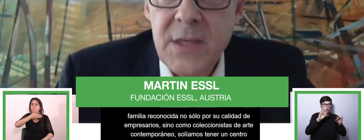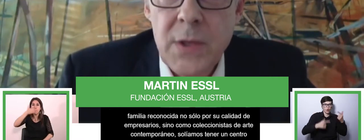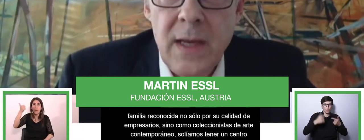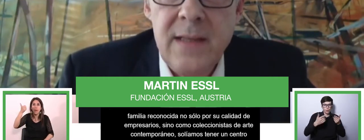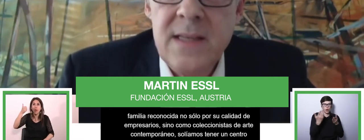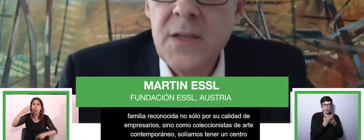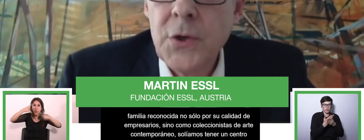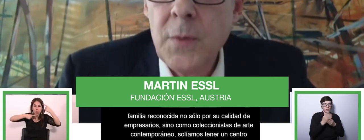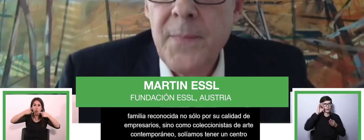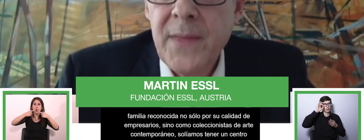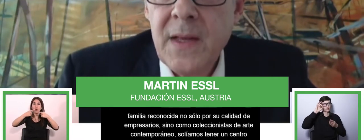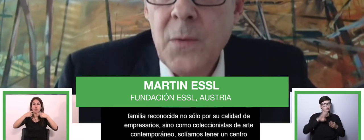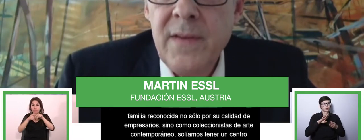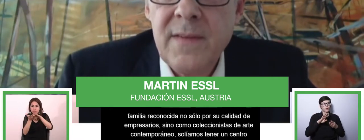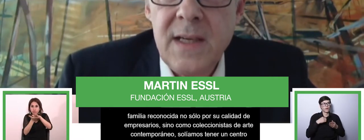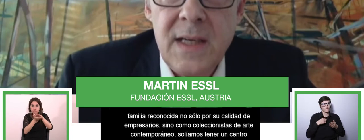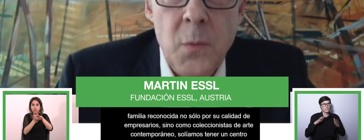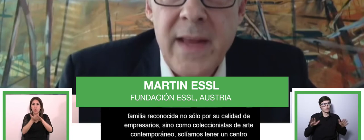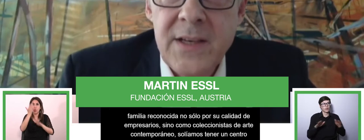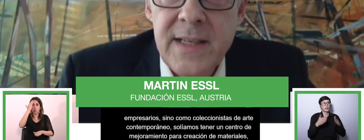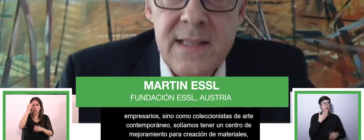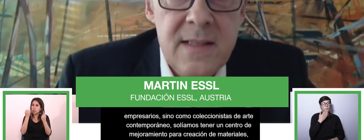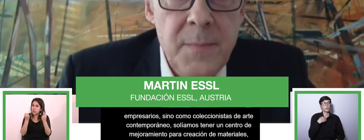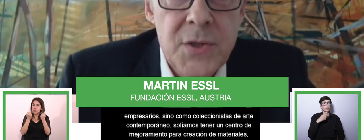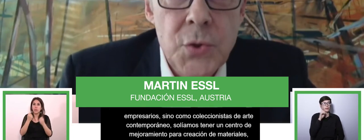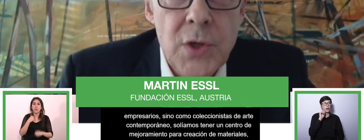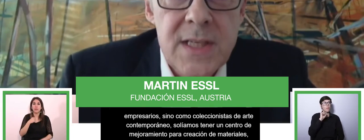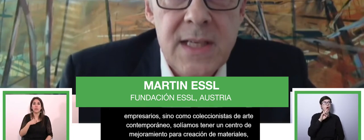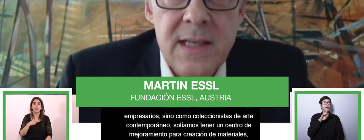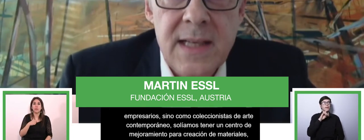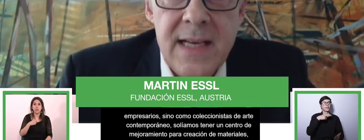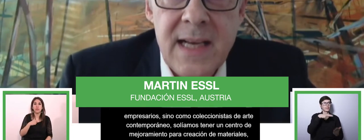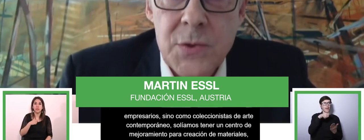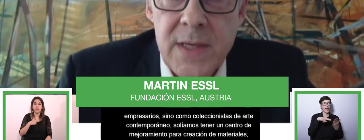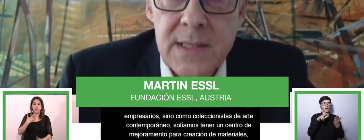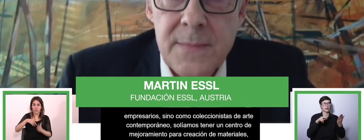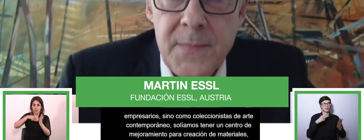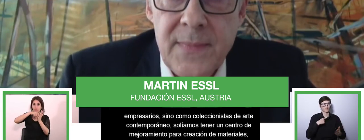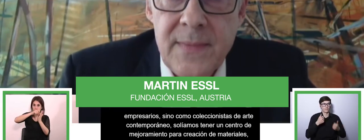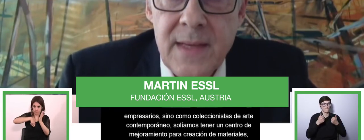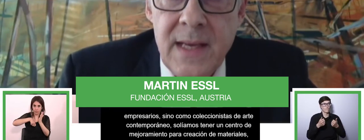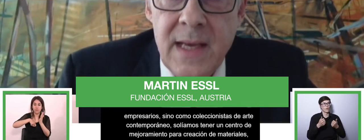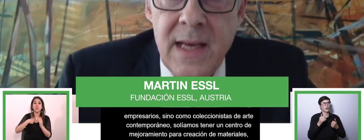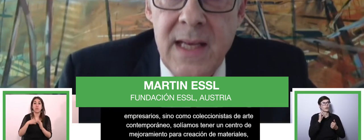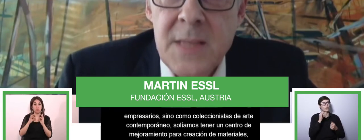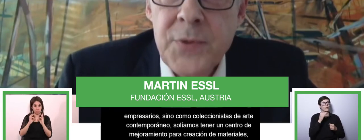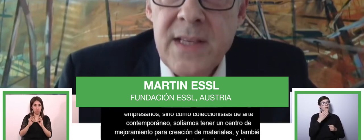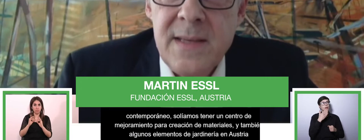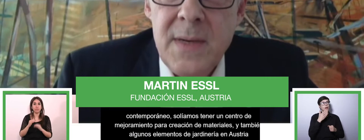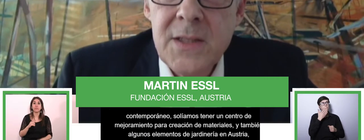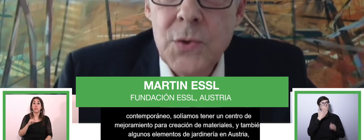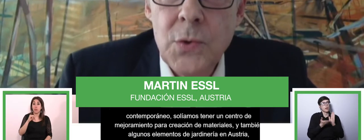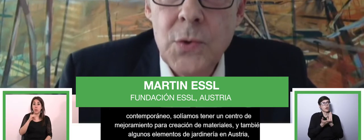Central and Eastern Europe with 160 big stores in nine countries. It is